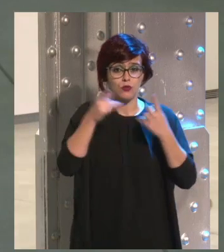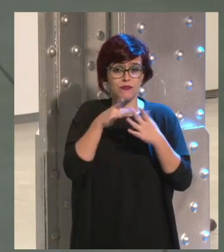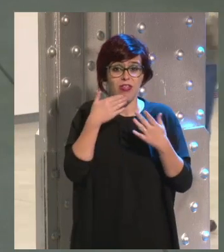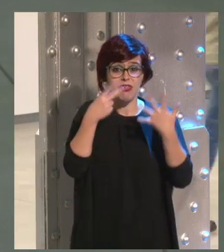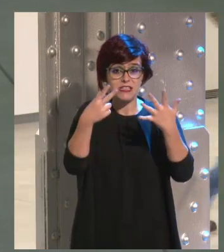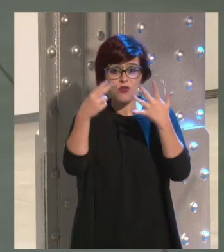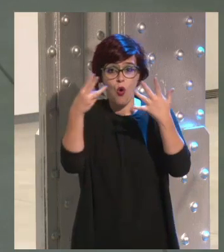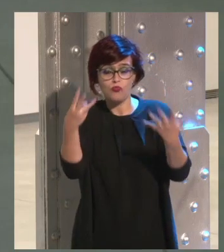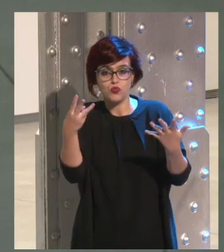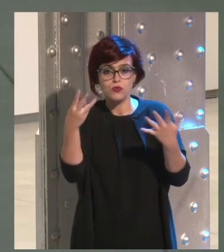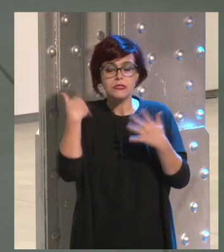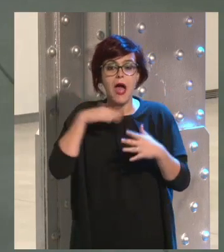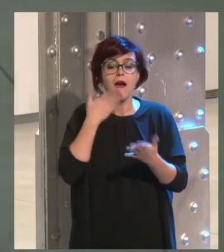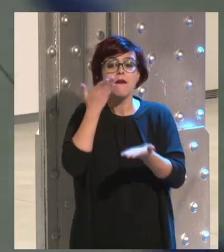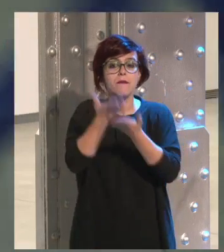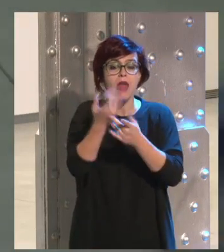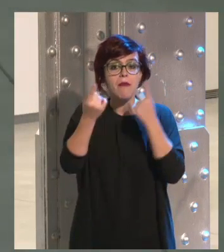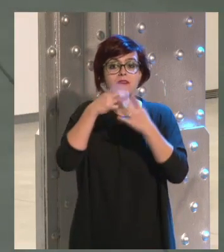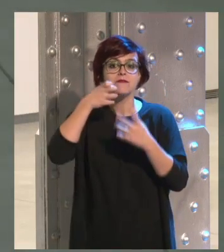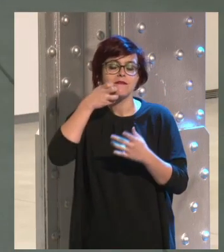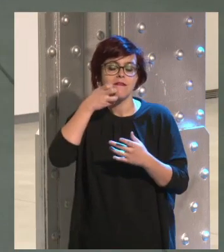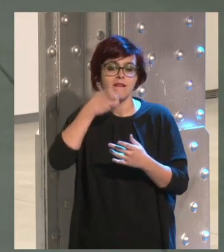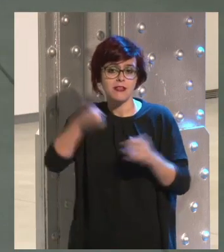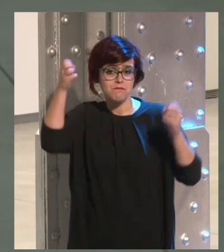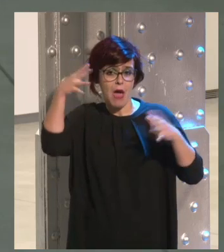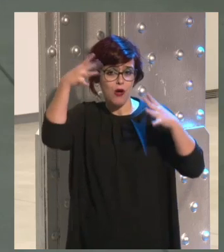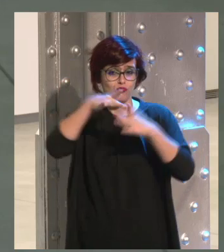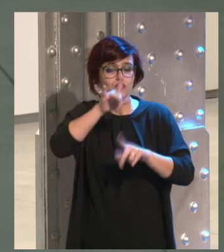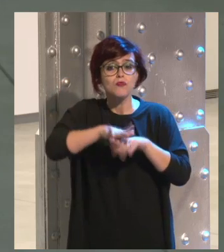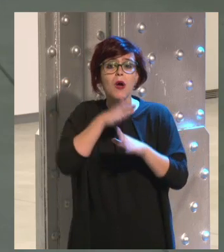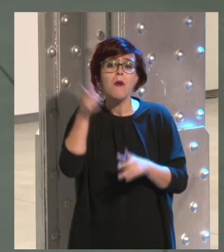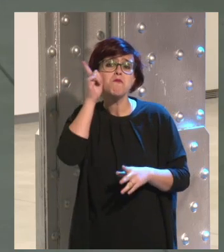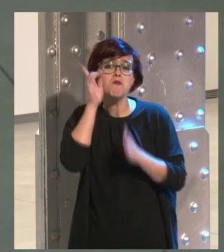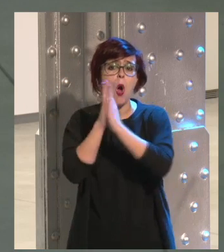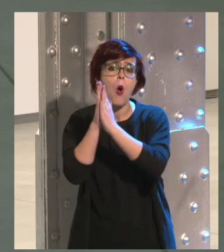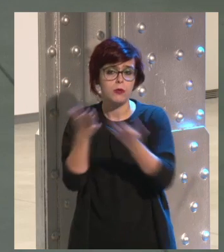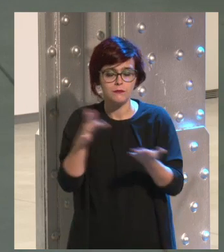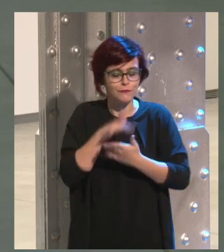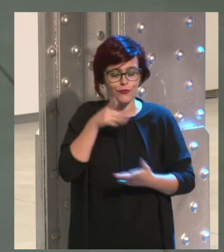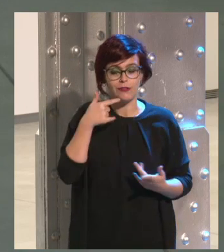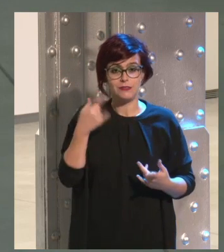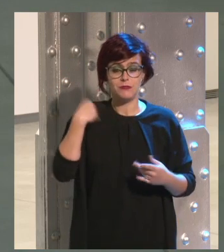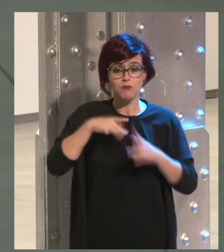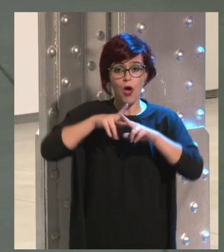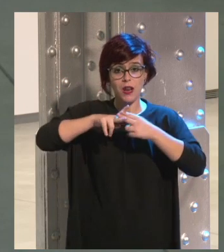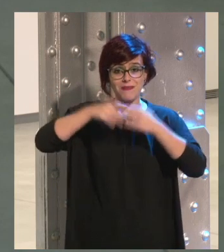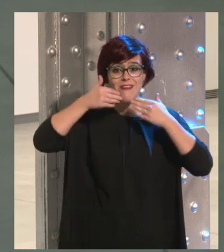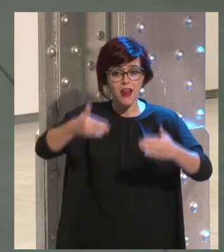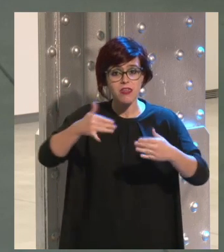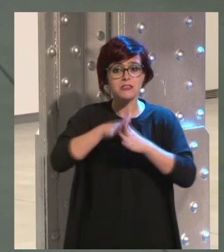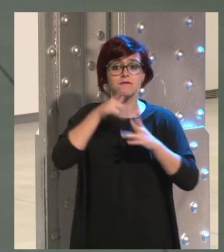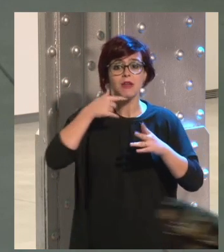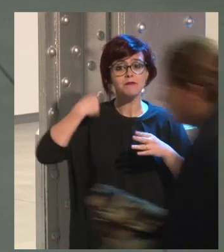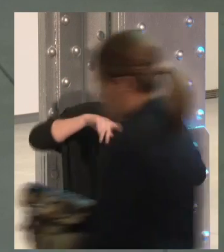ya de 7 y 8 años están pidiendo en sus reyes un teléfono móvil. Entonces, este tipo de herramientas le permite a las